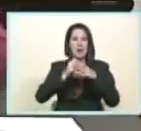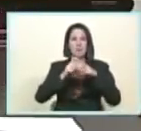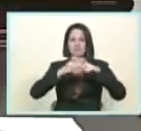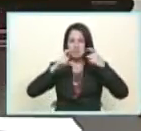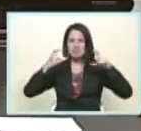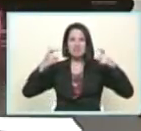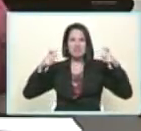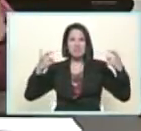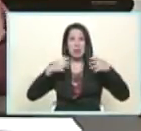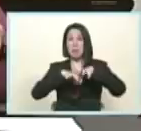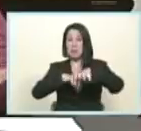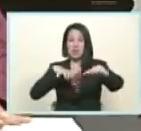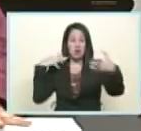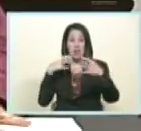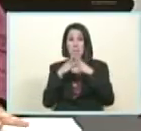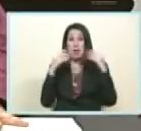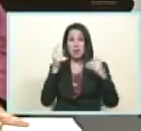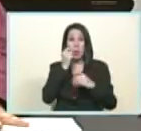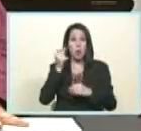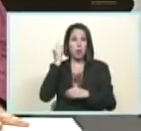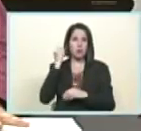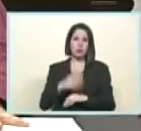amplias mayorías para todos y todas